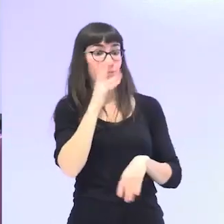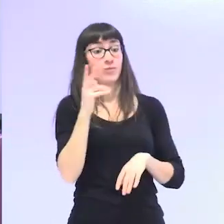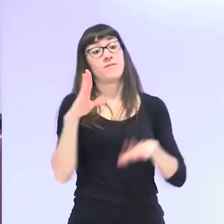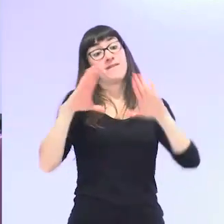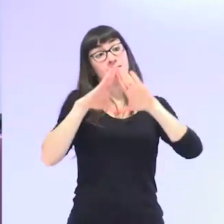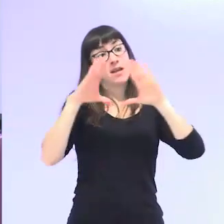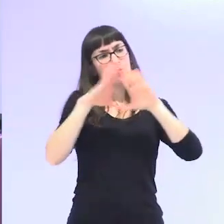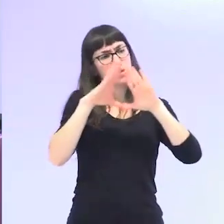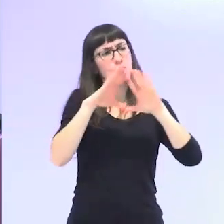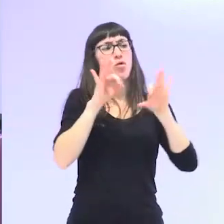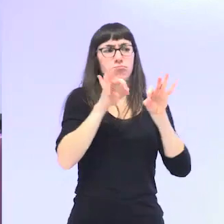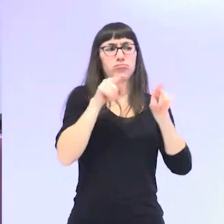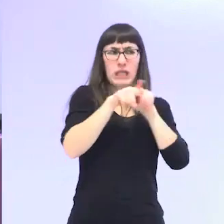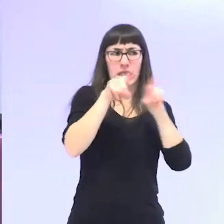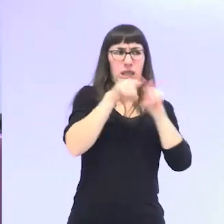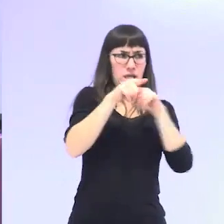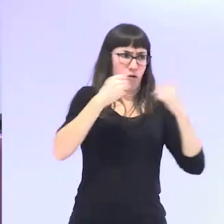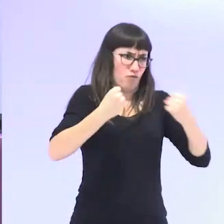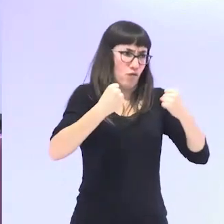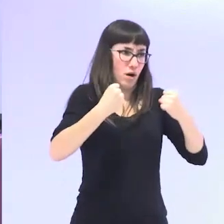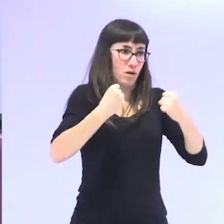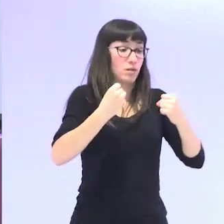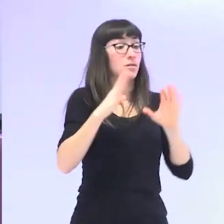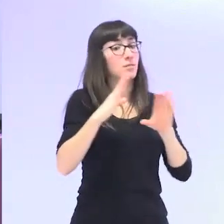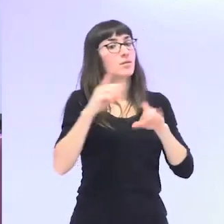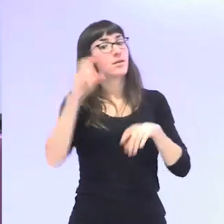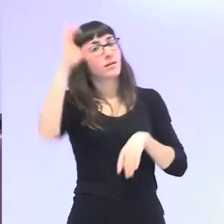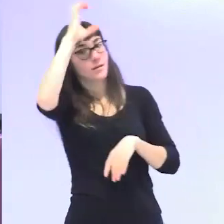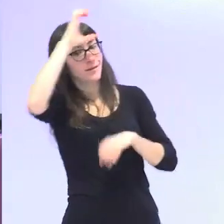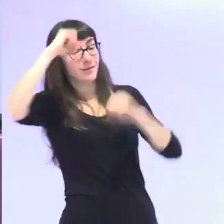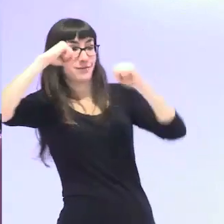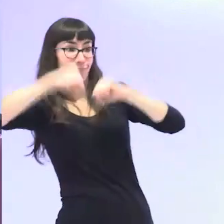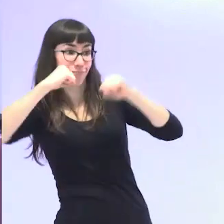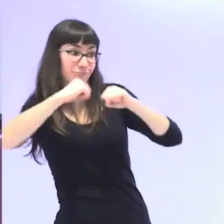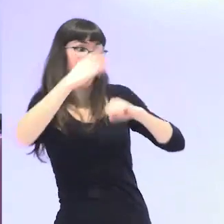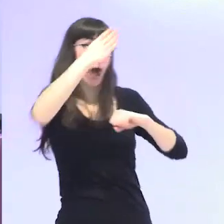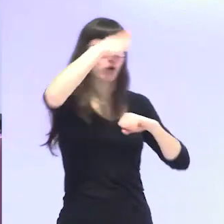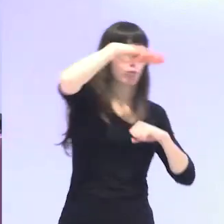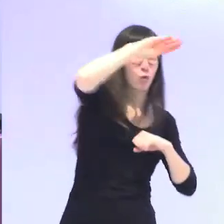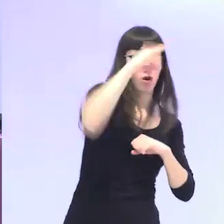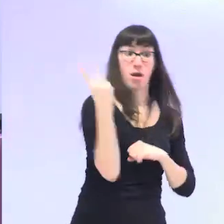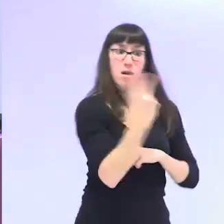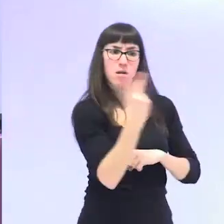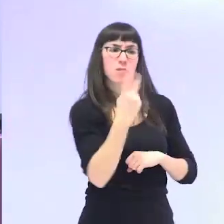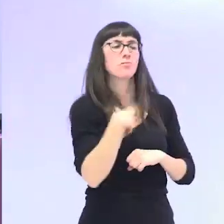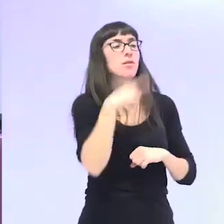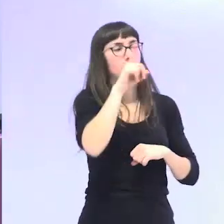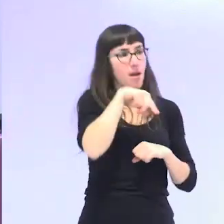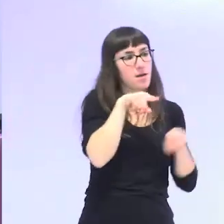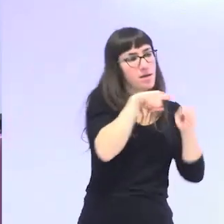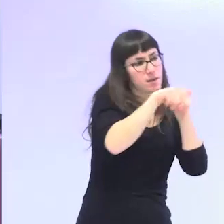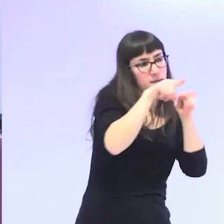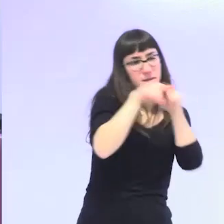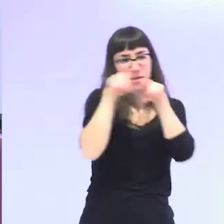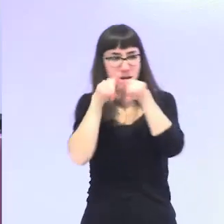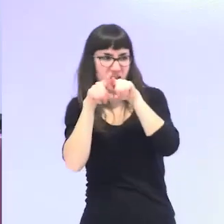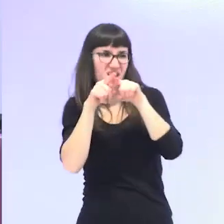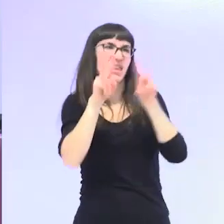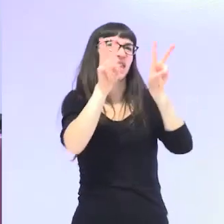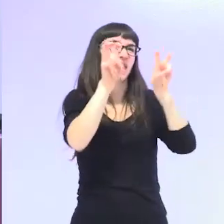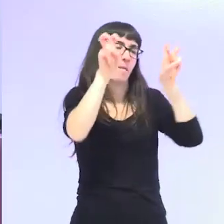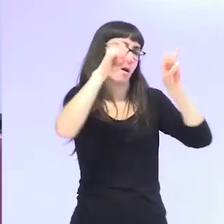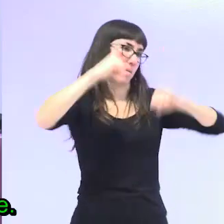ya tiene una visión crítica y evidentemente desde la gerontología crítica yo también puedo cuestionar cómo se entiende el envejecimiento en la actualidad.